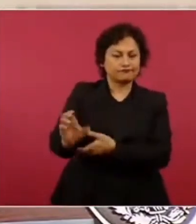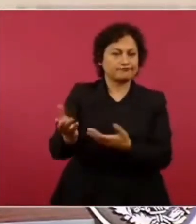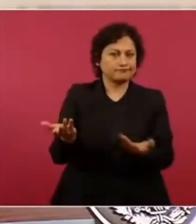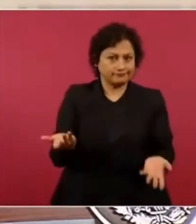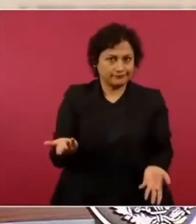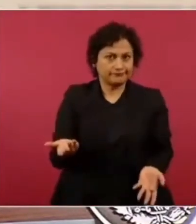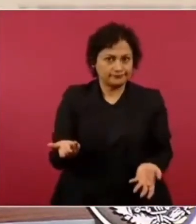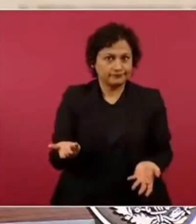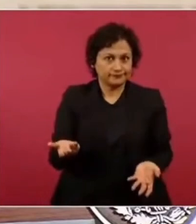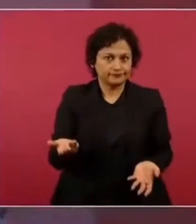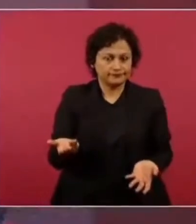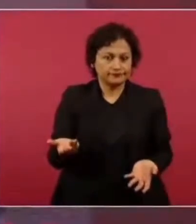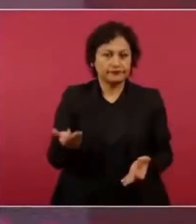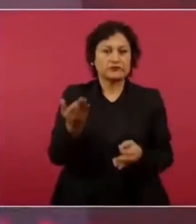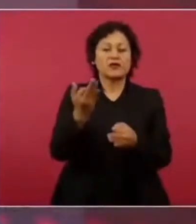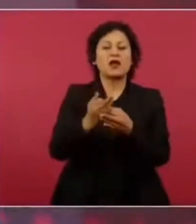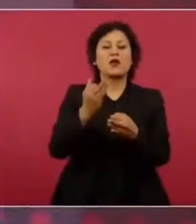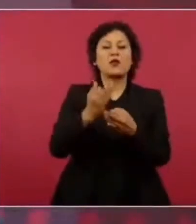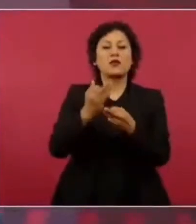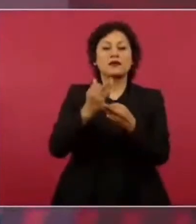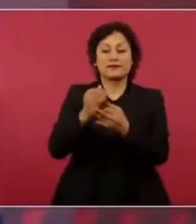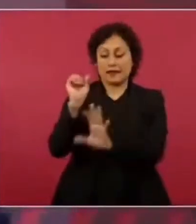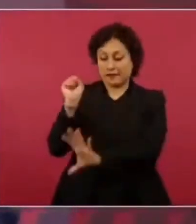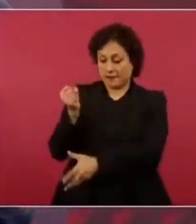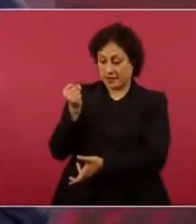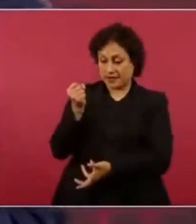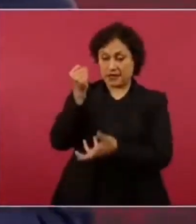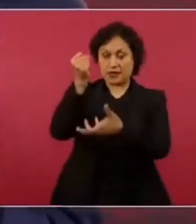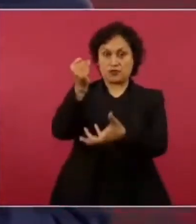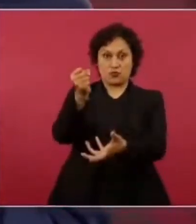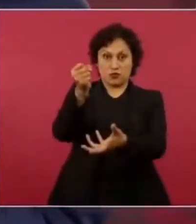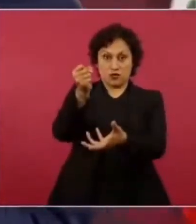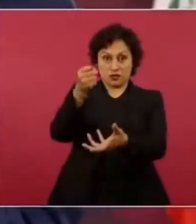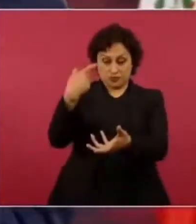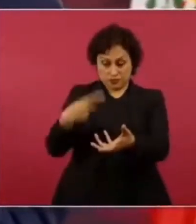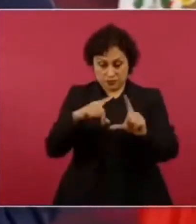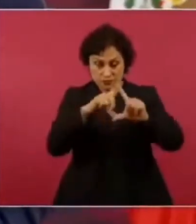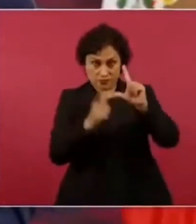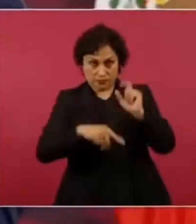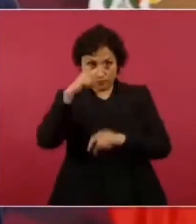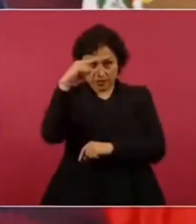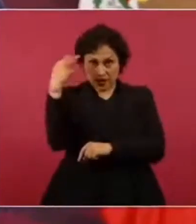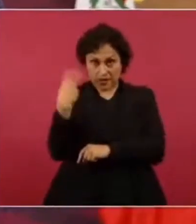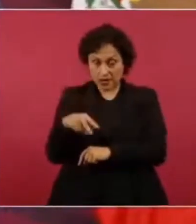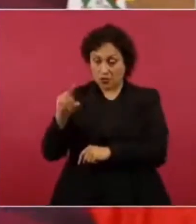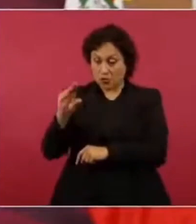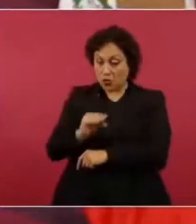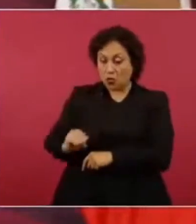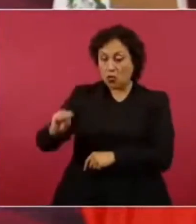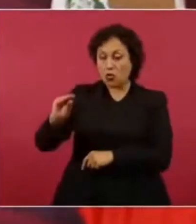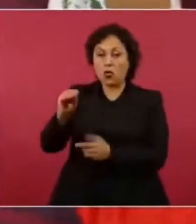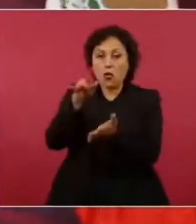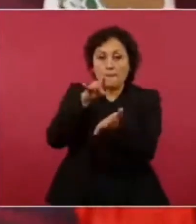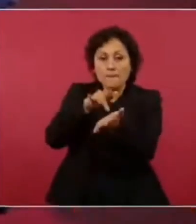están recibiendo apoyo aunque sea